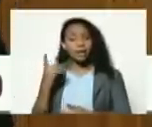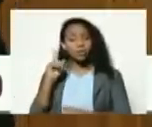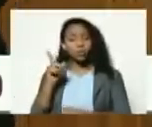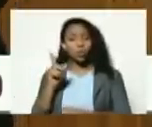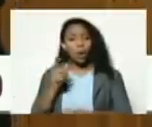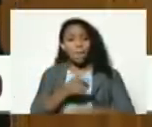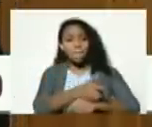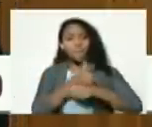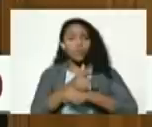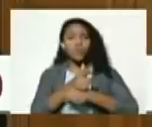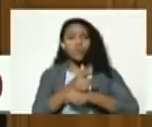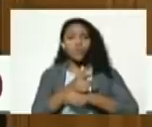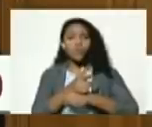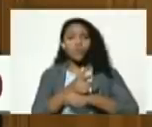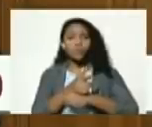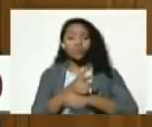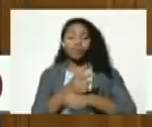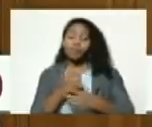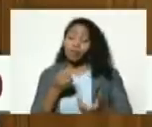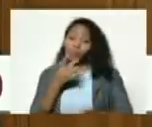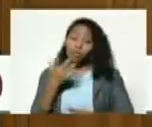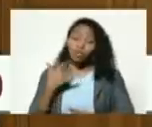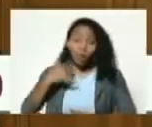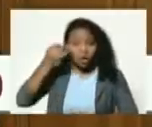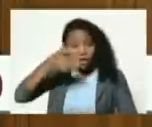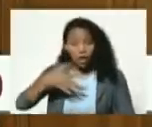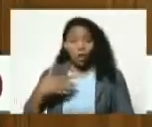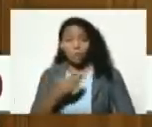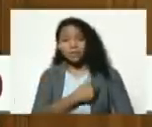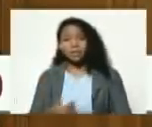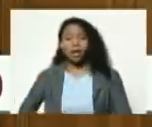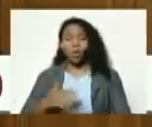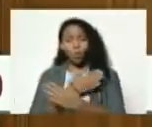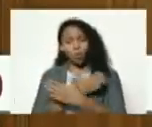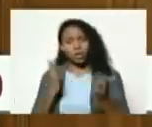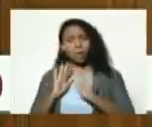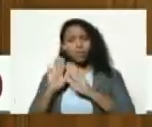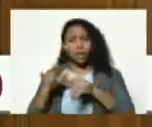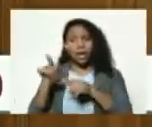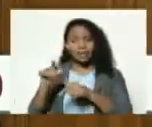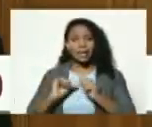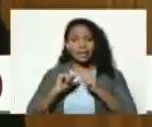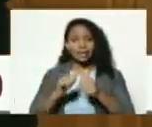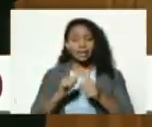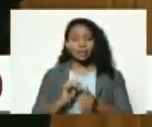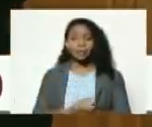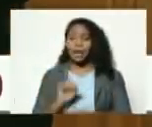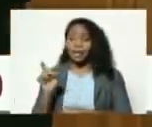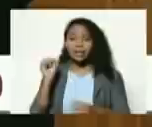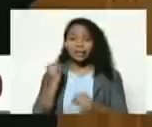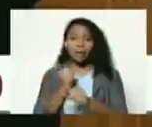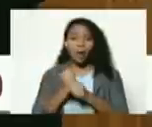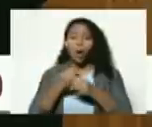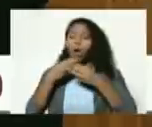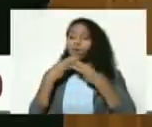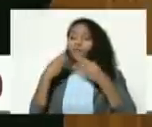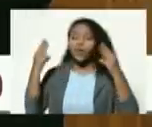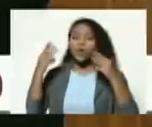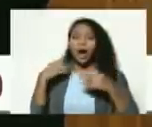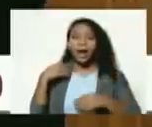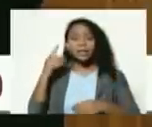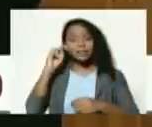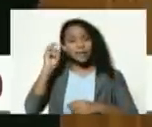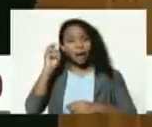subfusilamiento y creo pues Presidente y estamos a la orden en lo que podamos apoyar esta iniciativa este trabajo lo publicamos en ocasión del